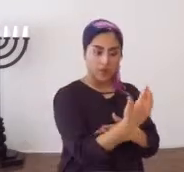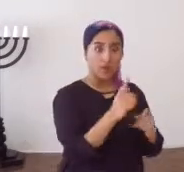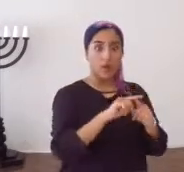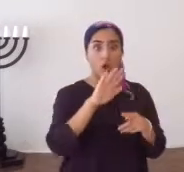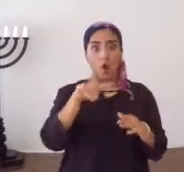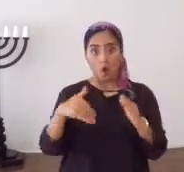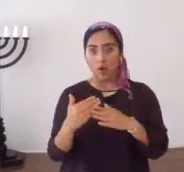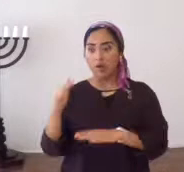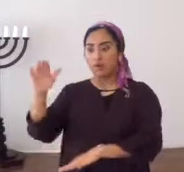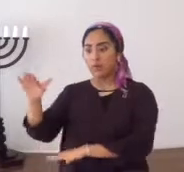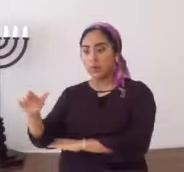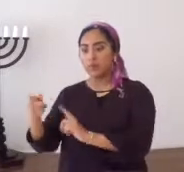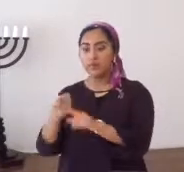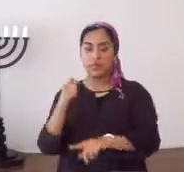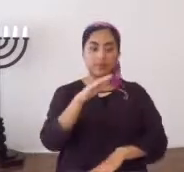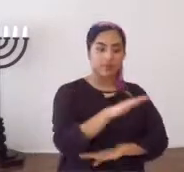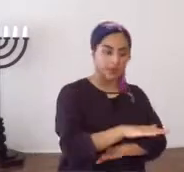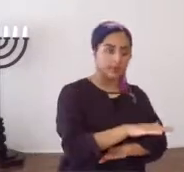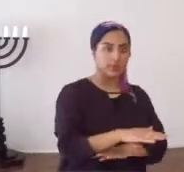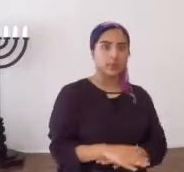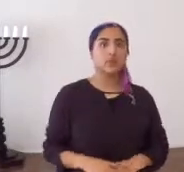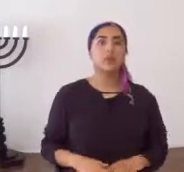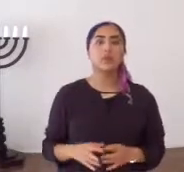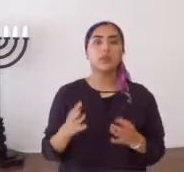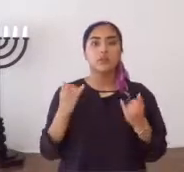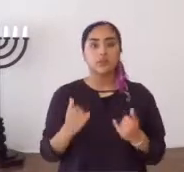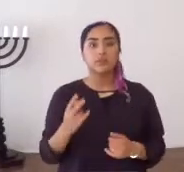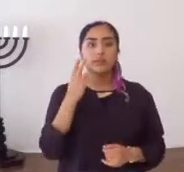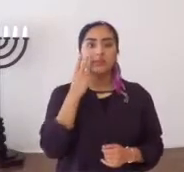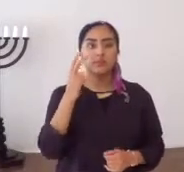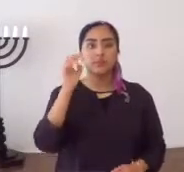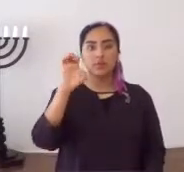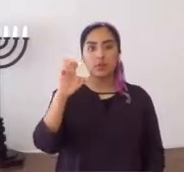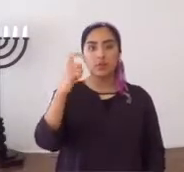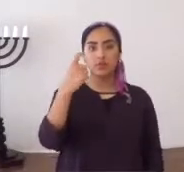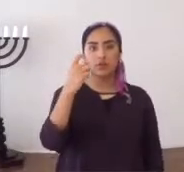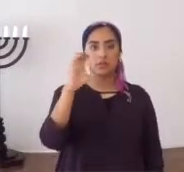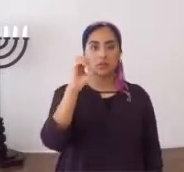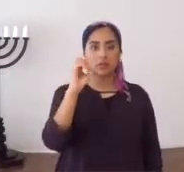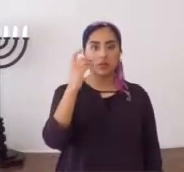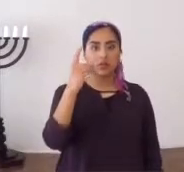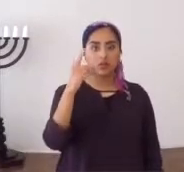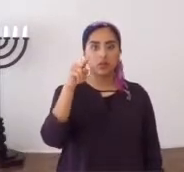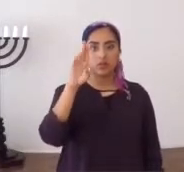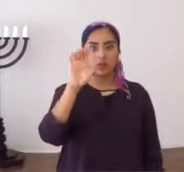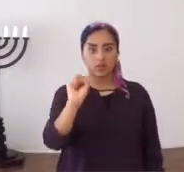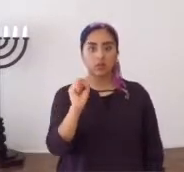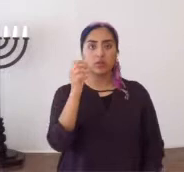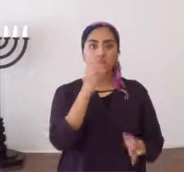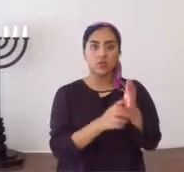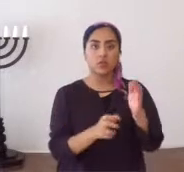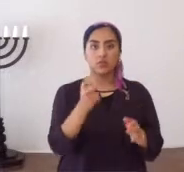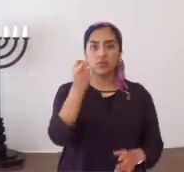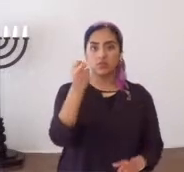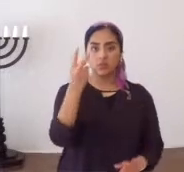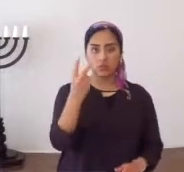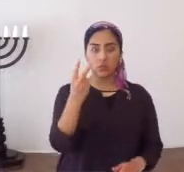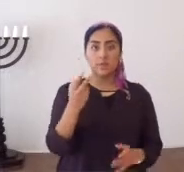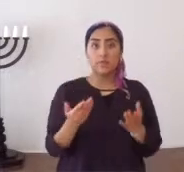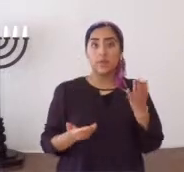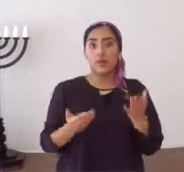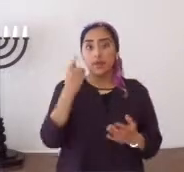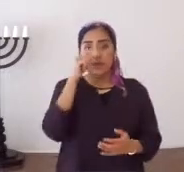tarde, a mañana, pero toda la mañana, hasta la tarde. Ahora, vamos a Éxodo 12, Éxodo 12,